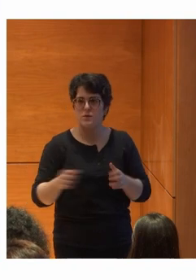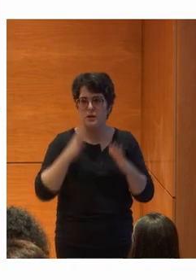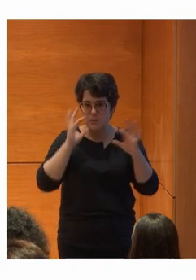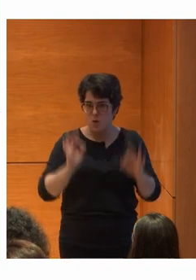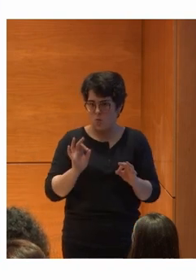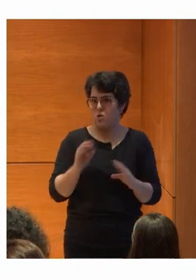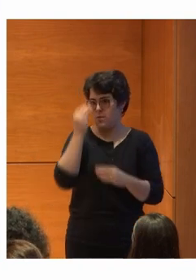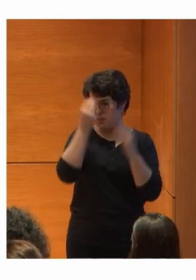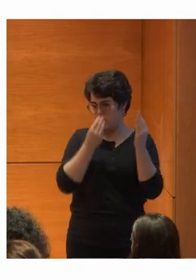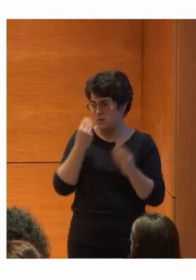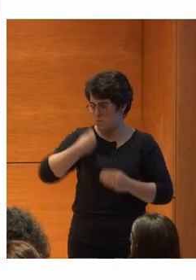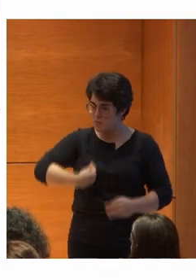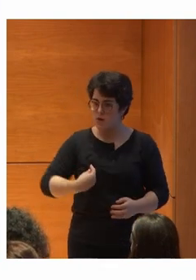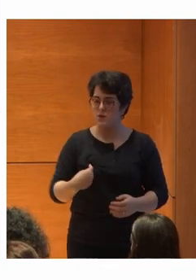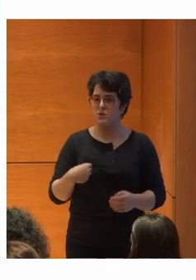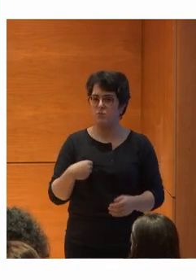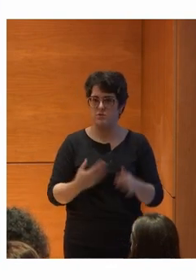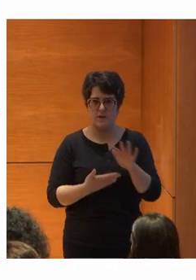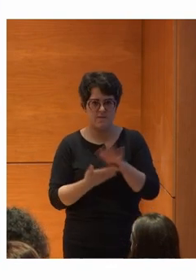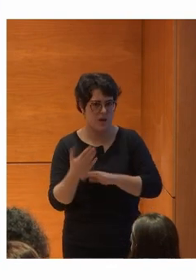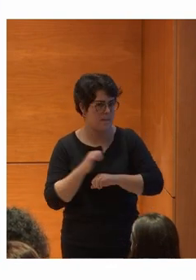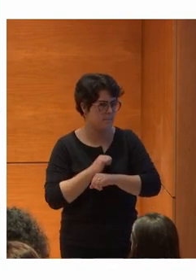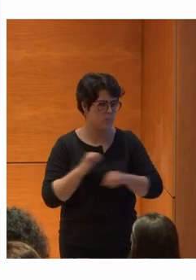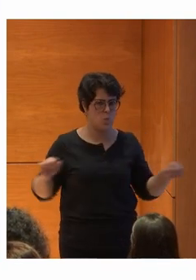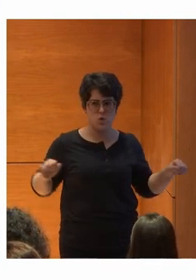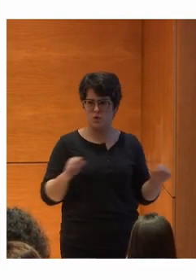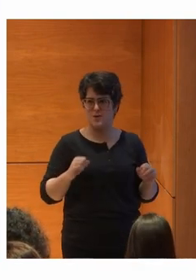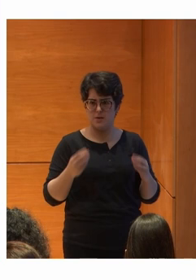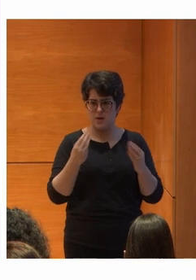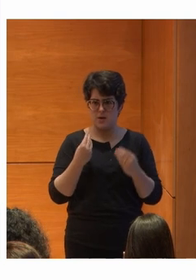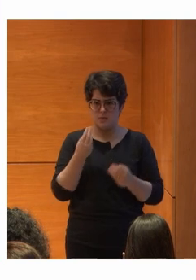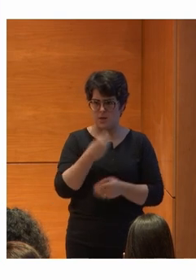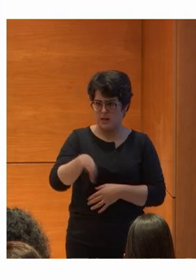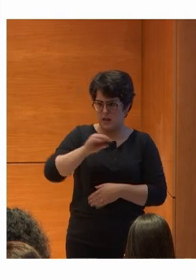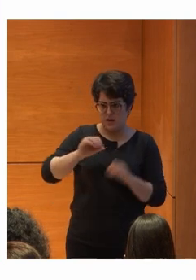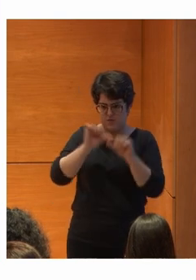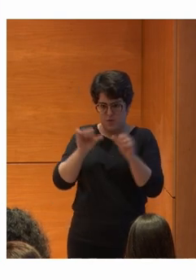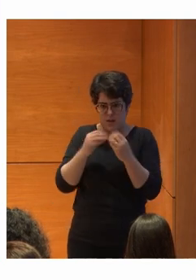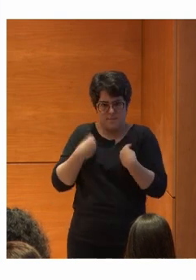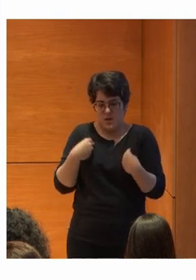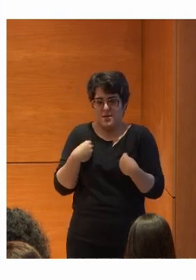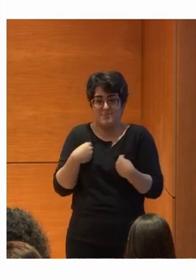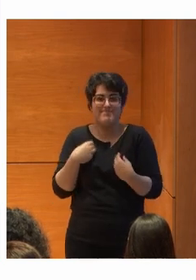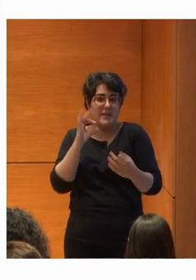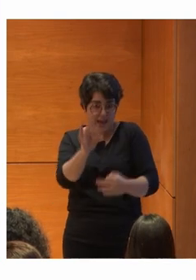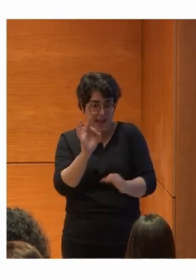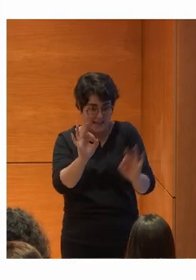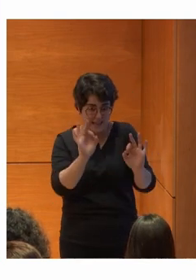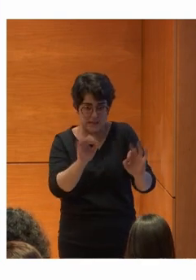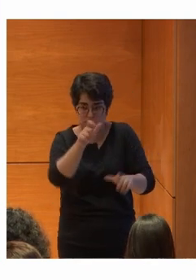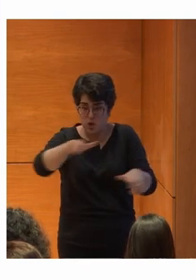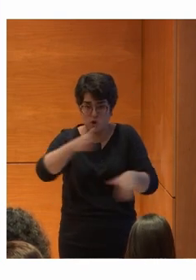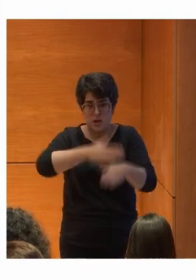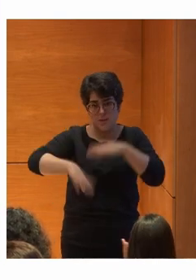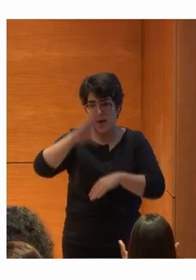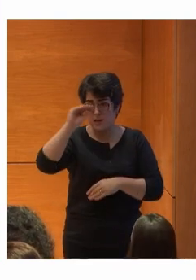esto Pues es imposible Concebir esta vida Bueno Pues así es Esta es la realidad De las personas Con